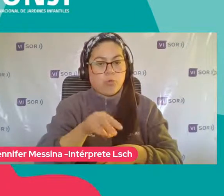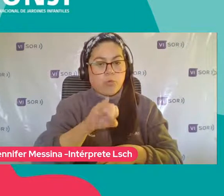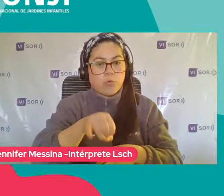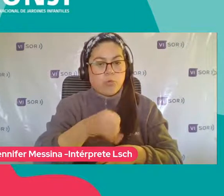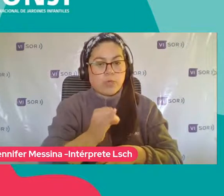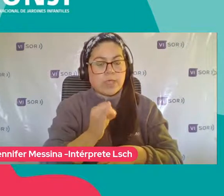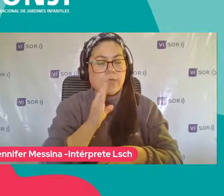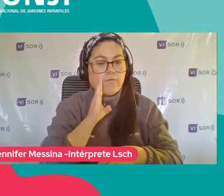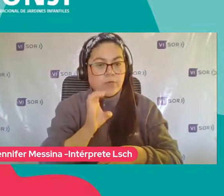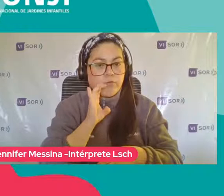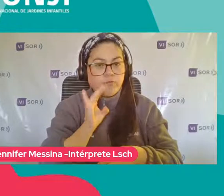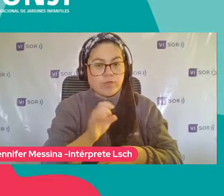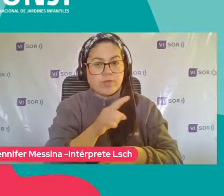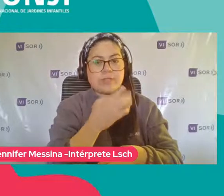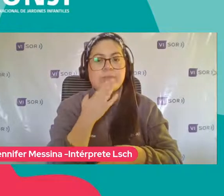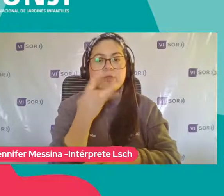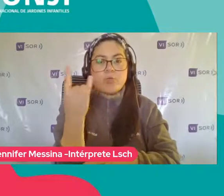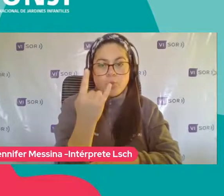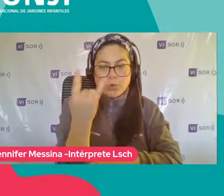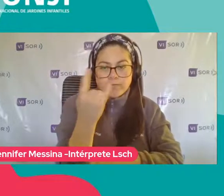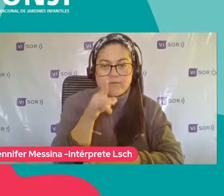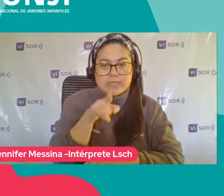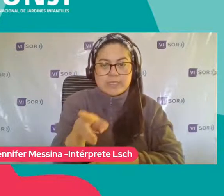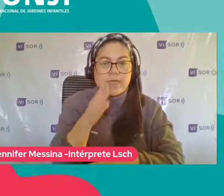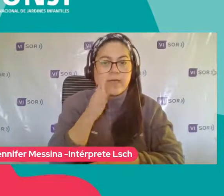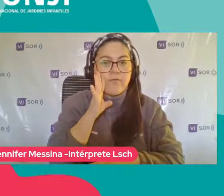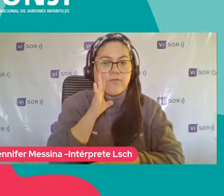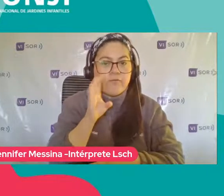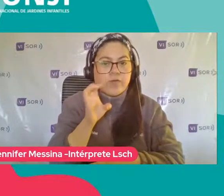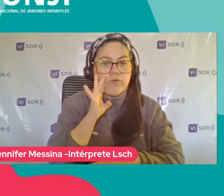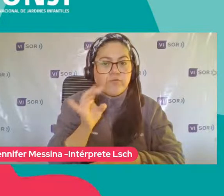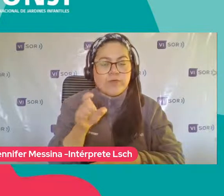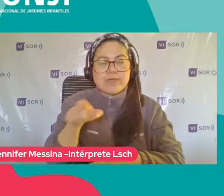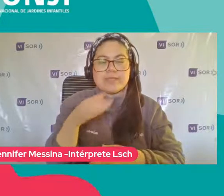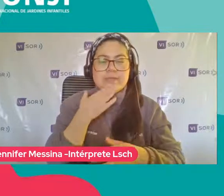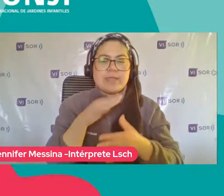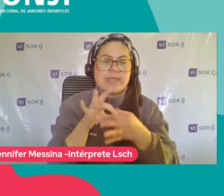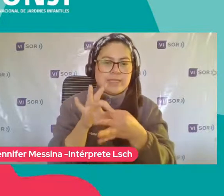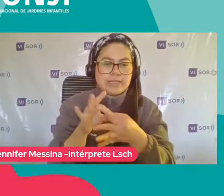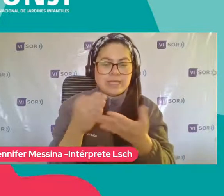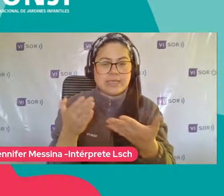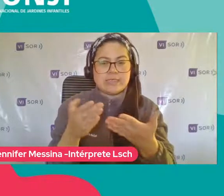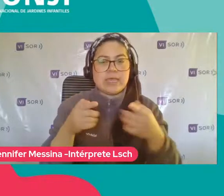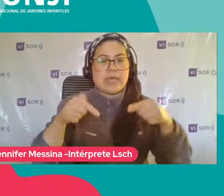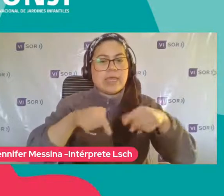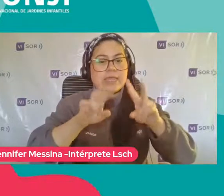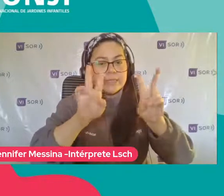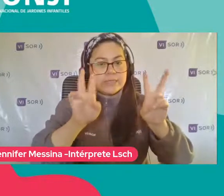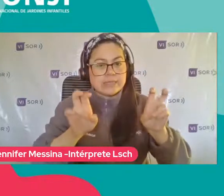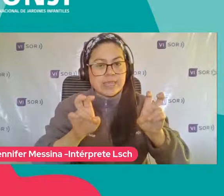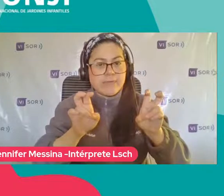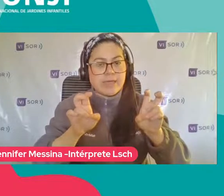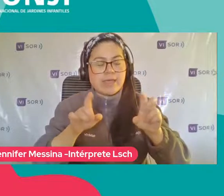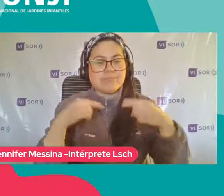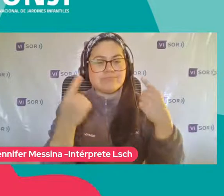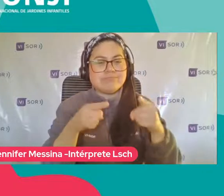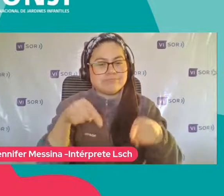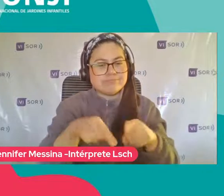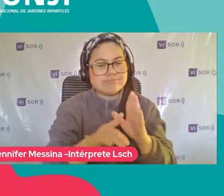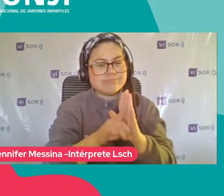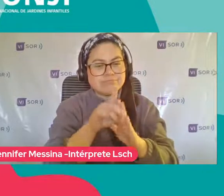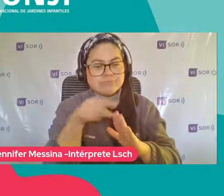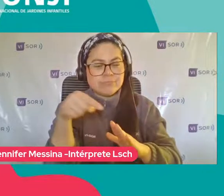Universidad del Bio Bio Porque este espacio, este tema que hoy día desarrollamos Con tanto cariño y tan